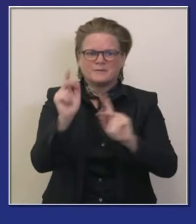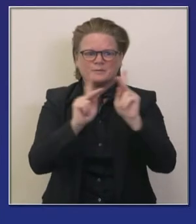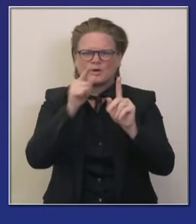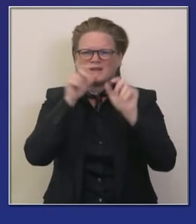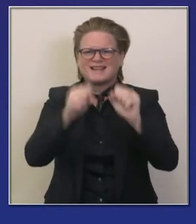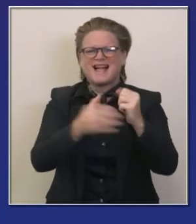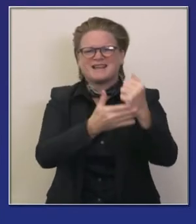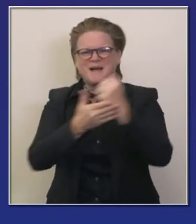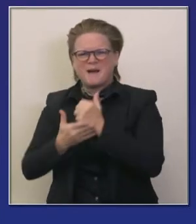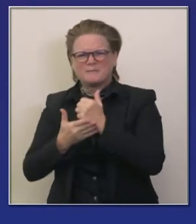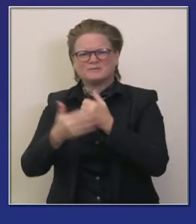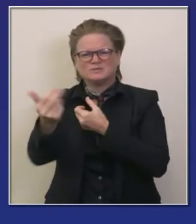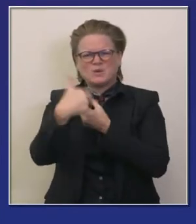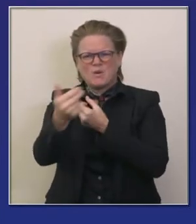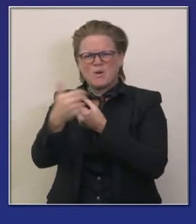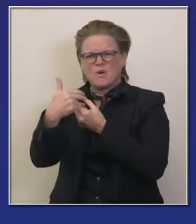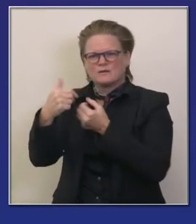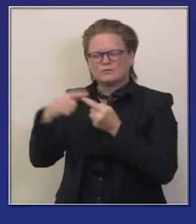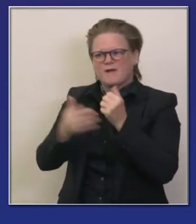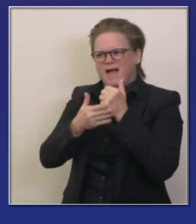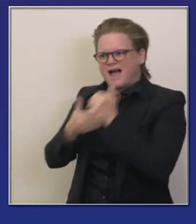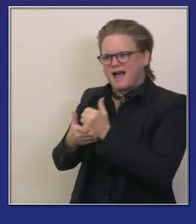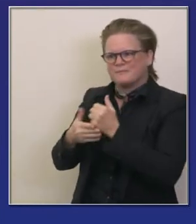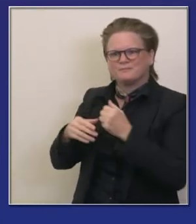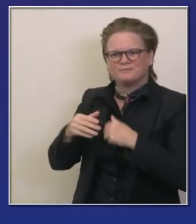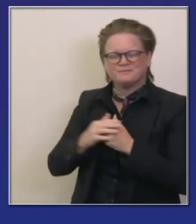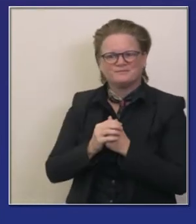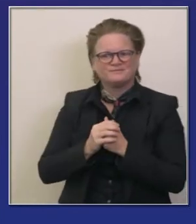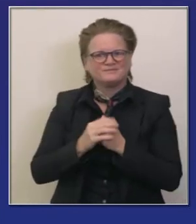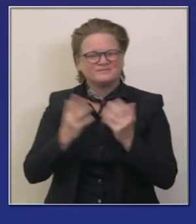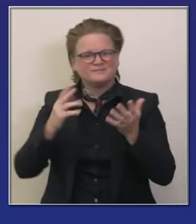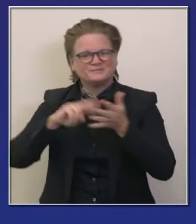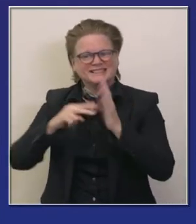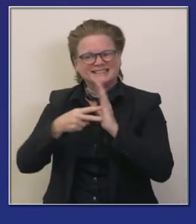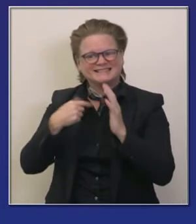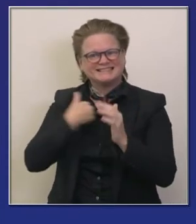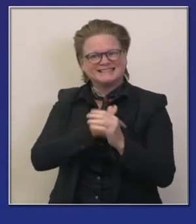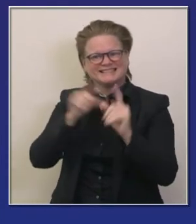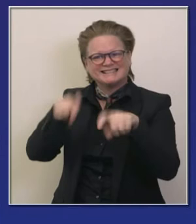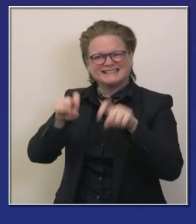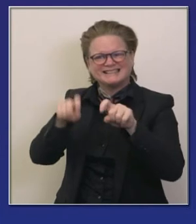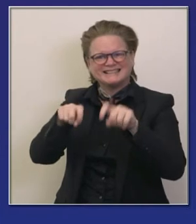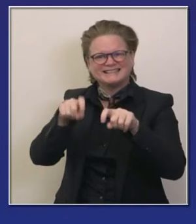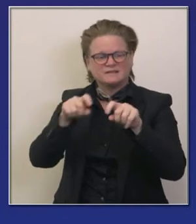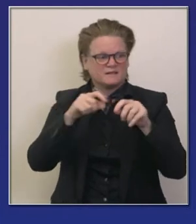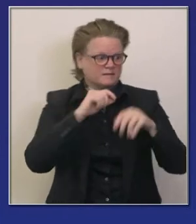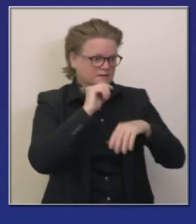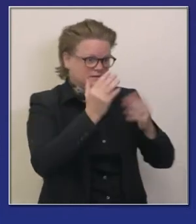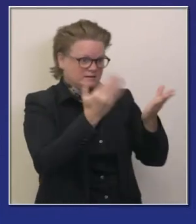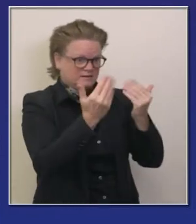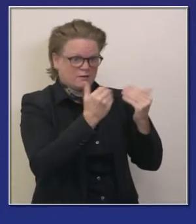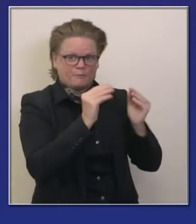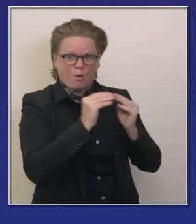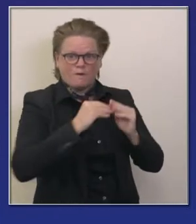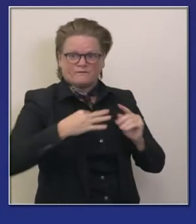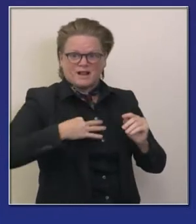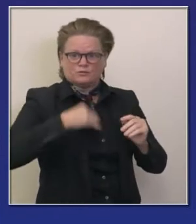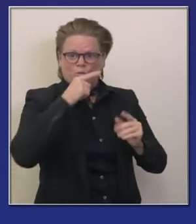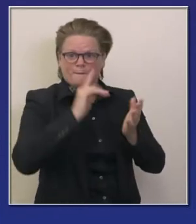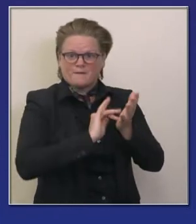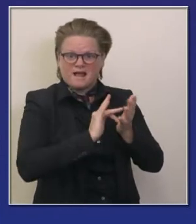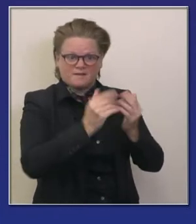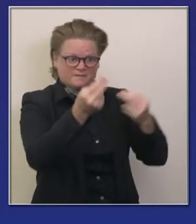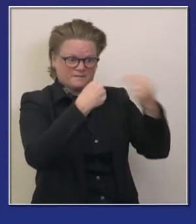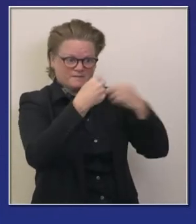camas esto es lo que hemos estado haciendo para prepararnos y quiero resaltar esto para darles una idea de con algunos